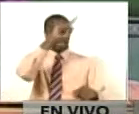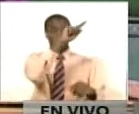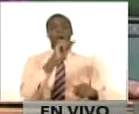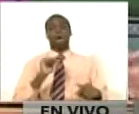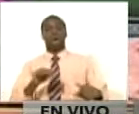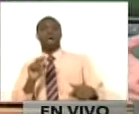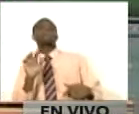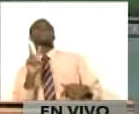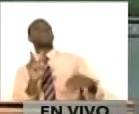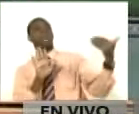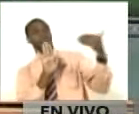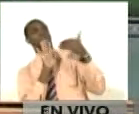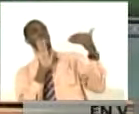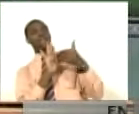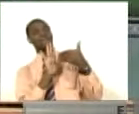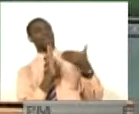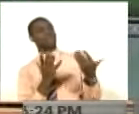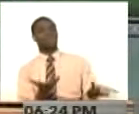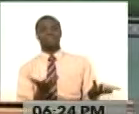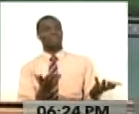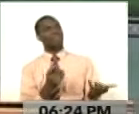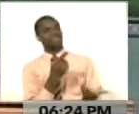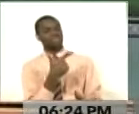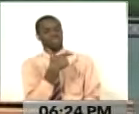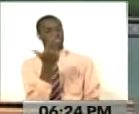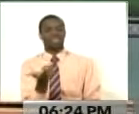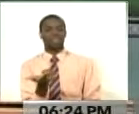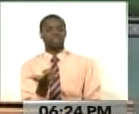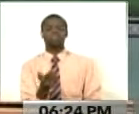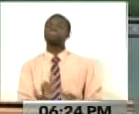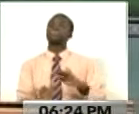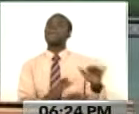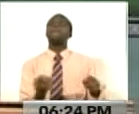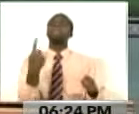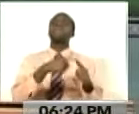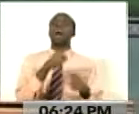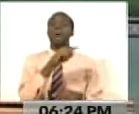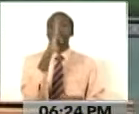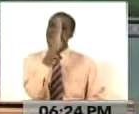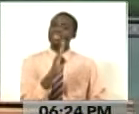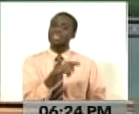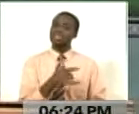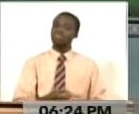Yo me pregunto también si no se tiene nada que decir sobre la dictadura de Brasil.